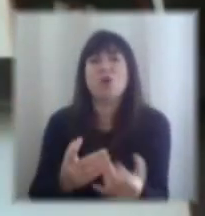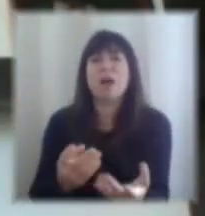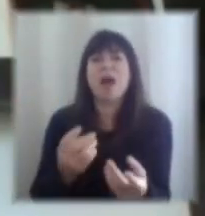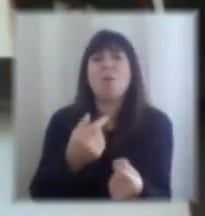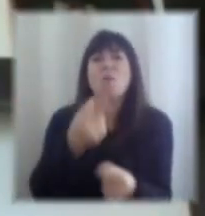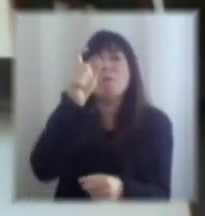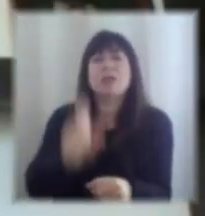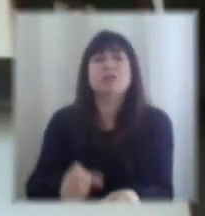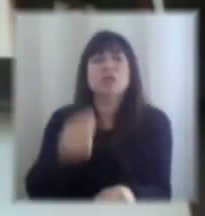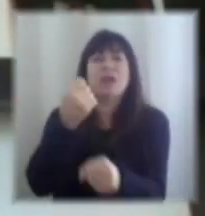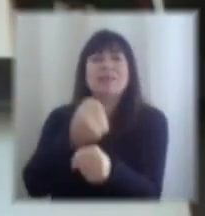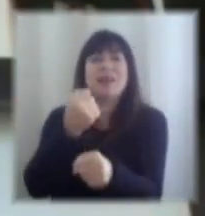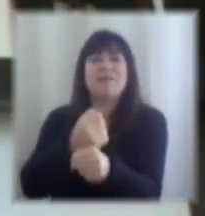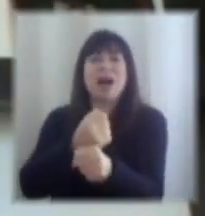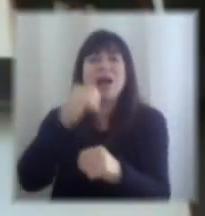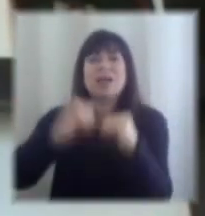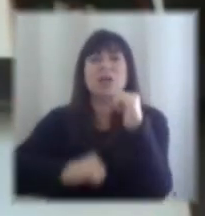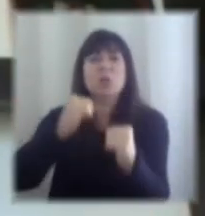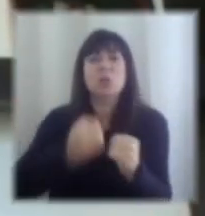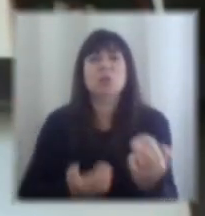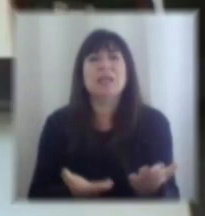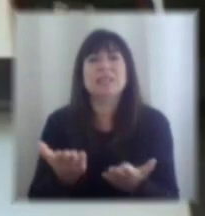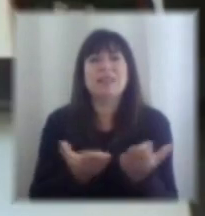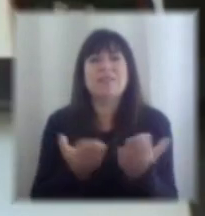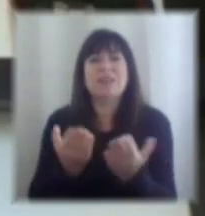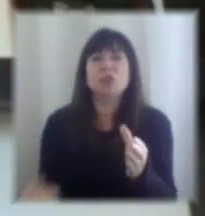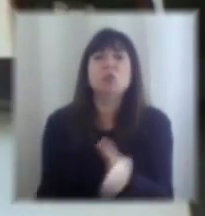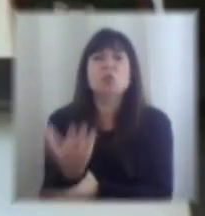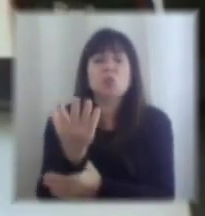esas industrias de servicios que podrían surgir